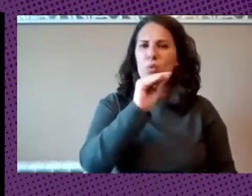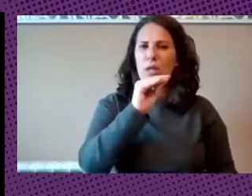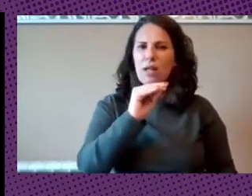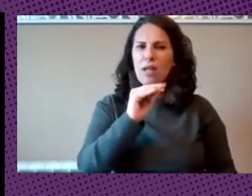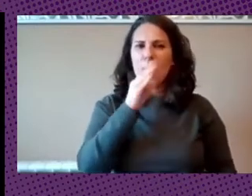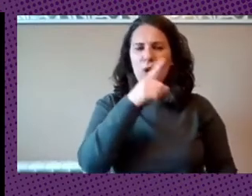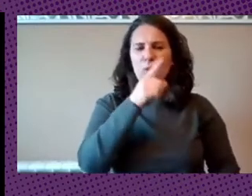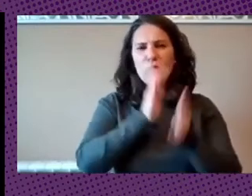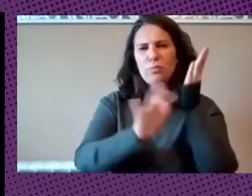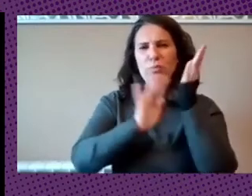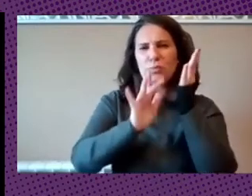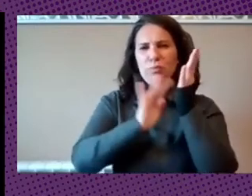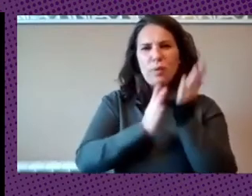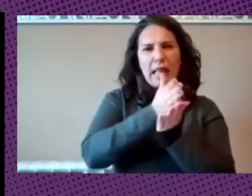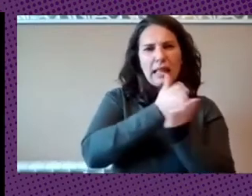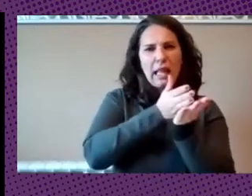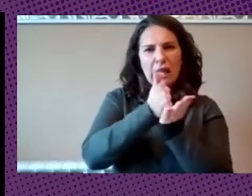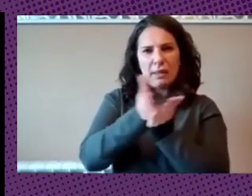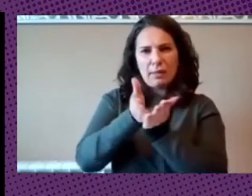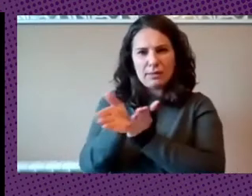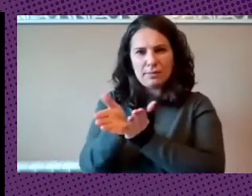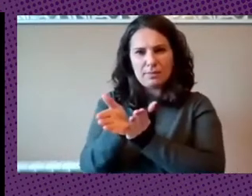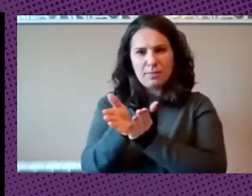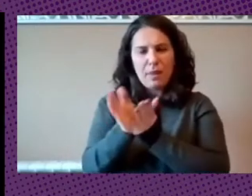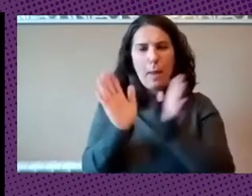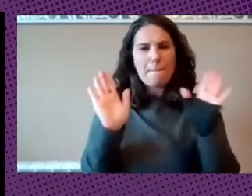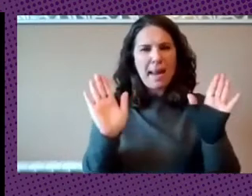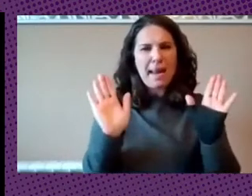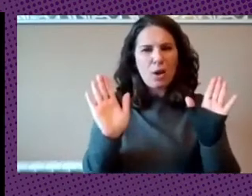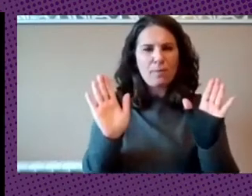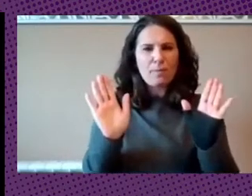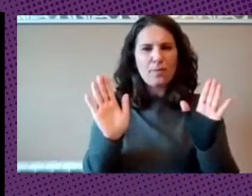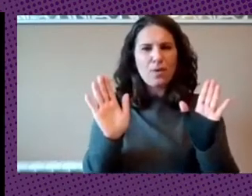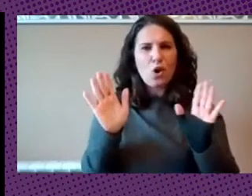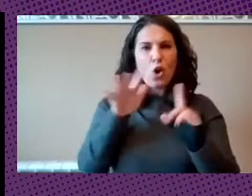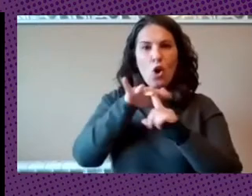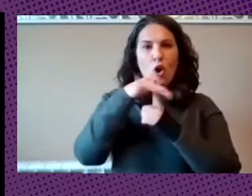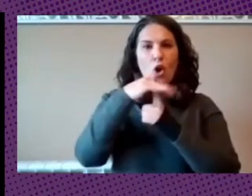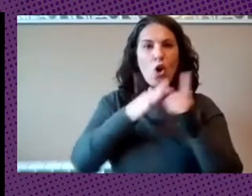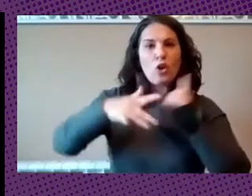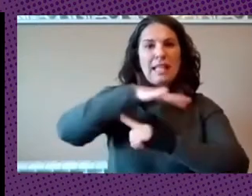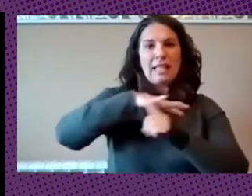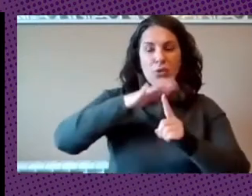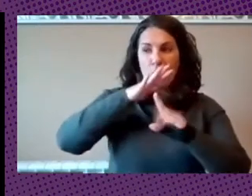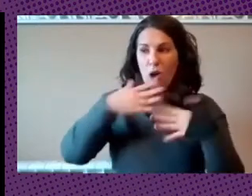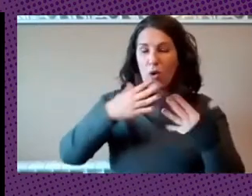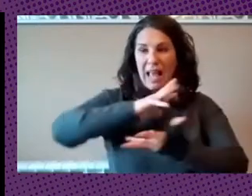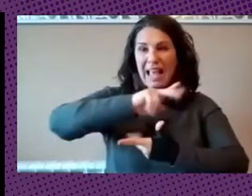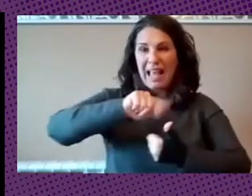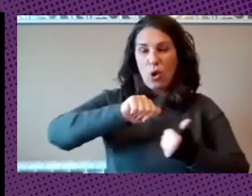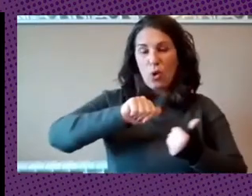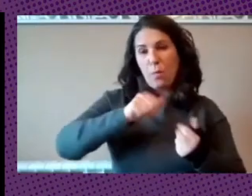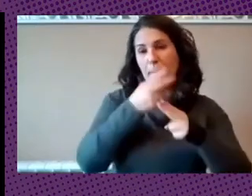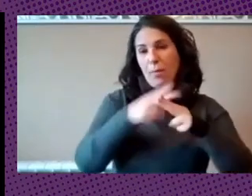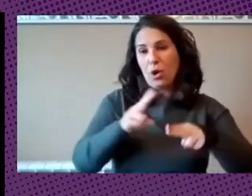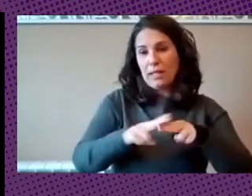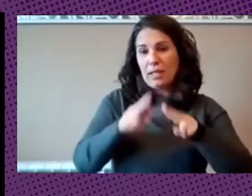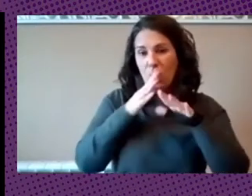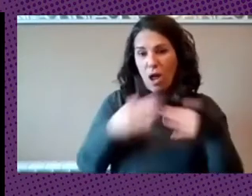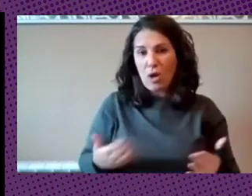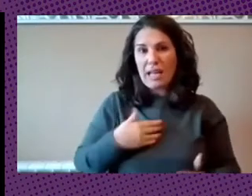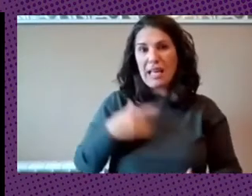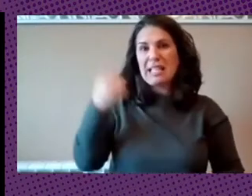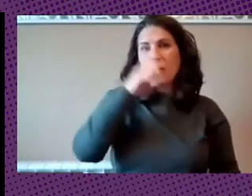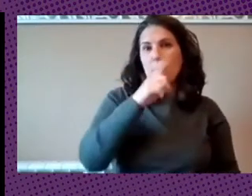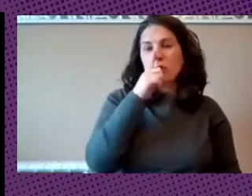dibujado algunas de las alternativas pero dado este contexto geopolítico donde sabemos que en el pasado